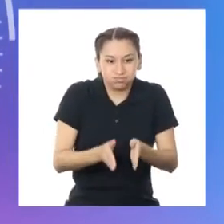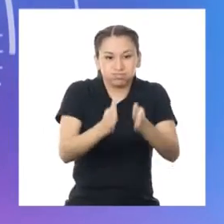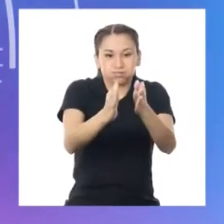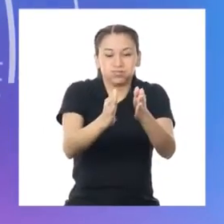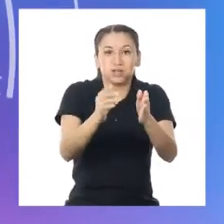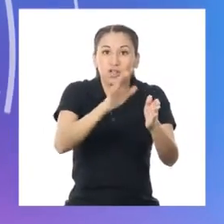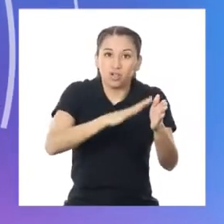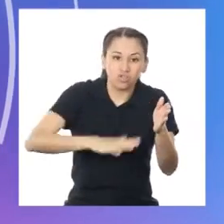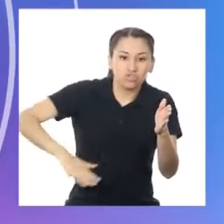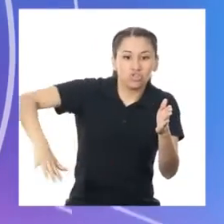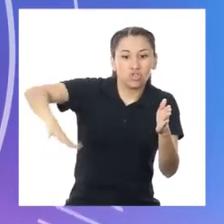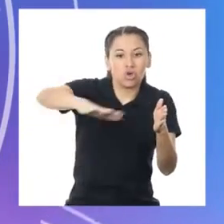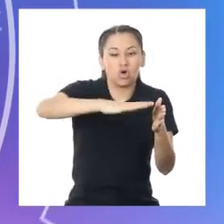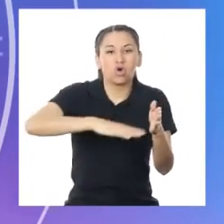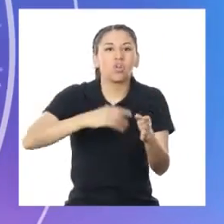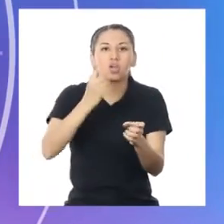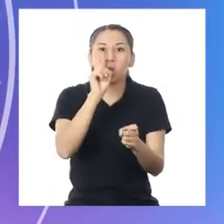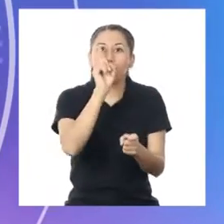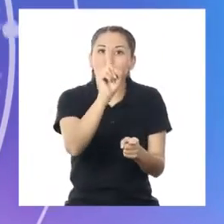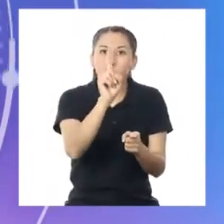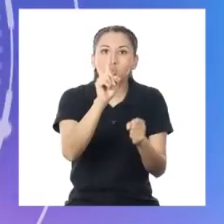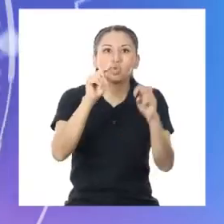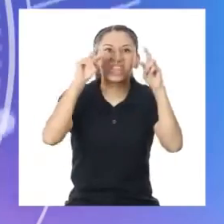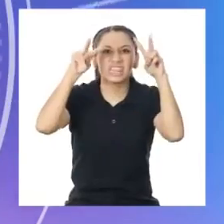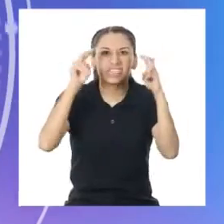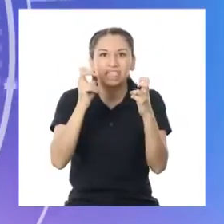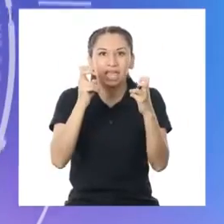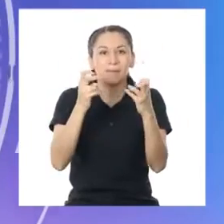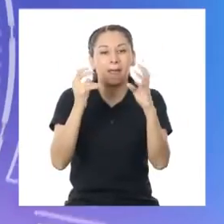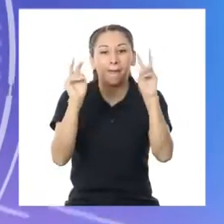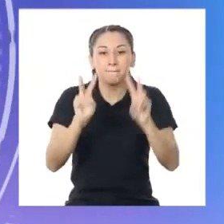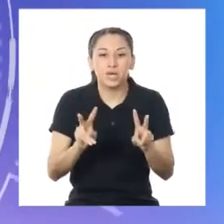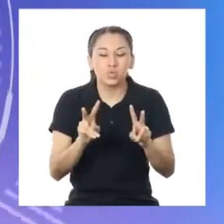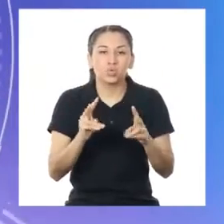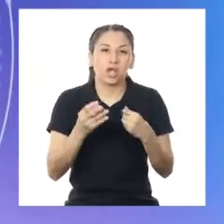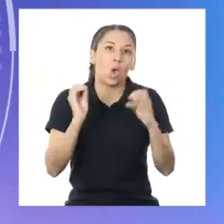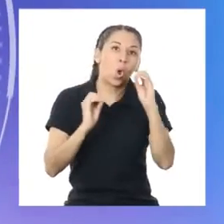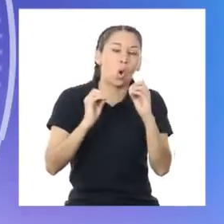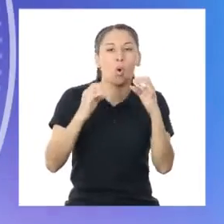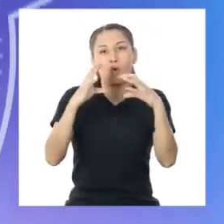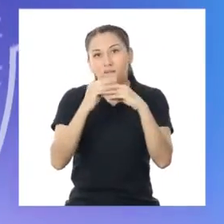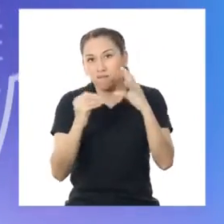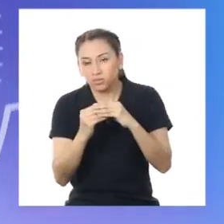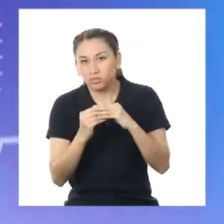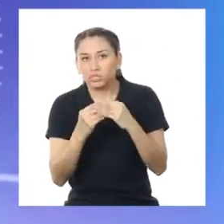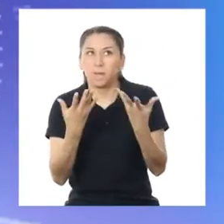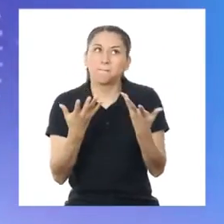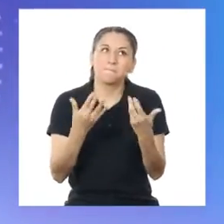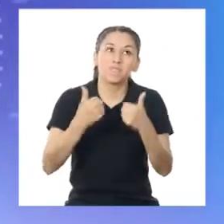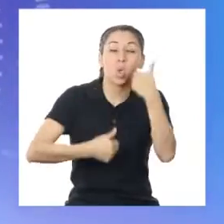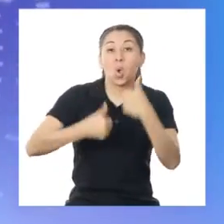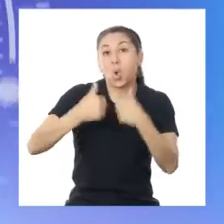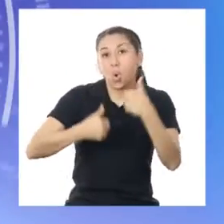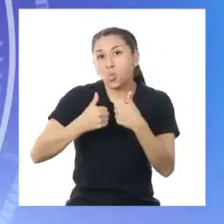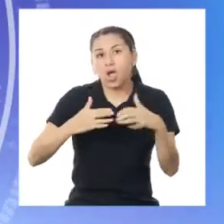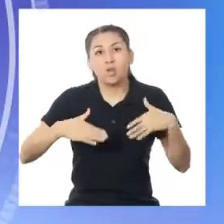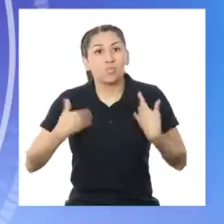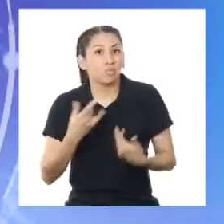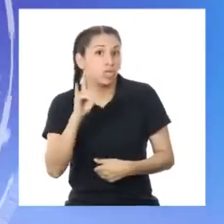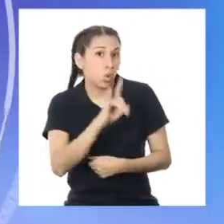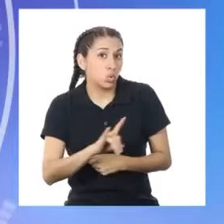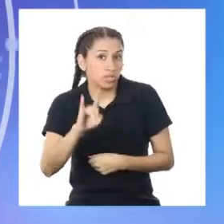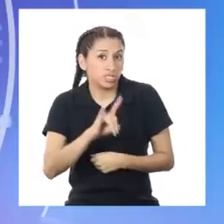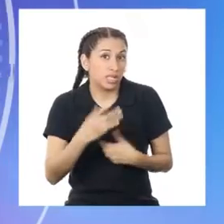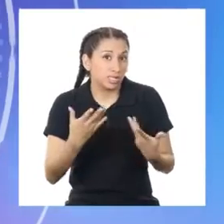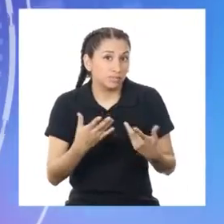un solo tipo de cultivo en una gran extensión de tierra. ¿Cuáles podrían ser sus